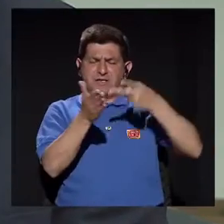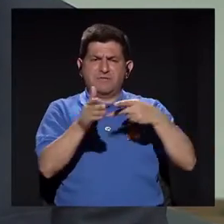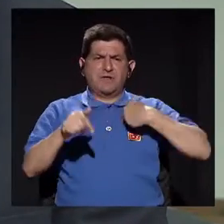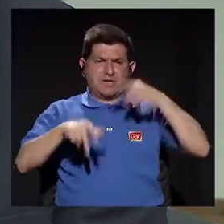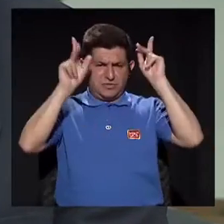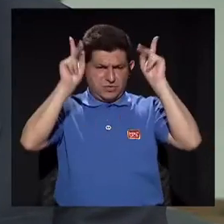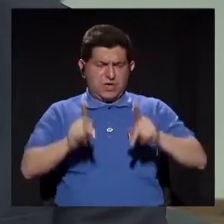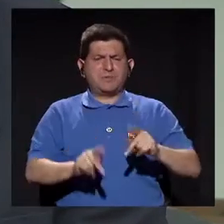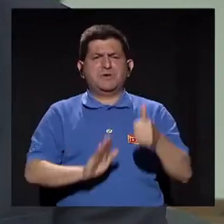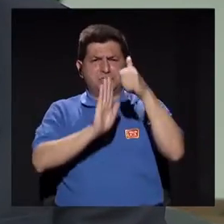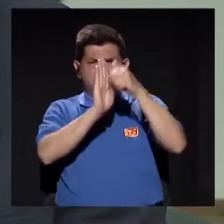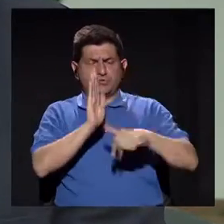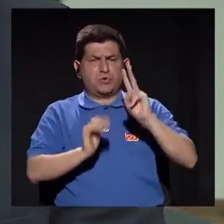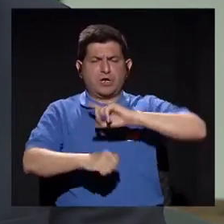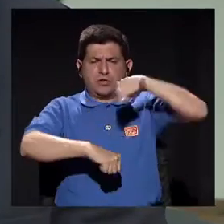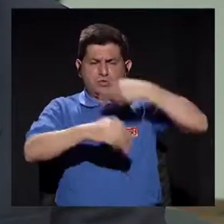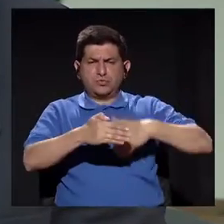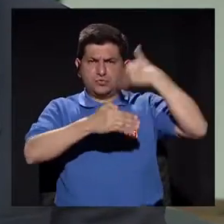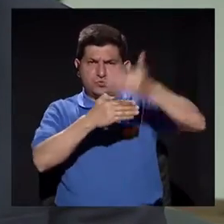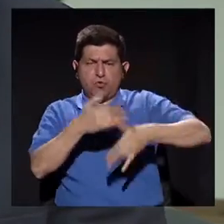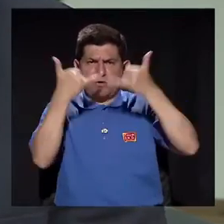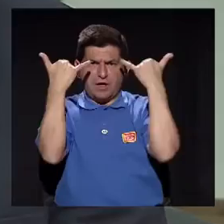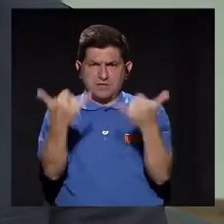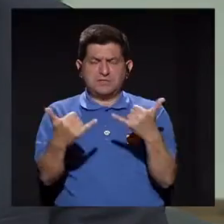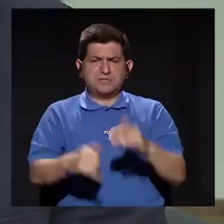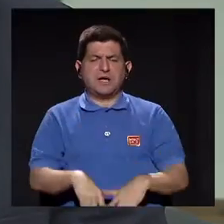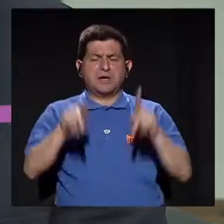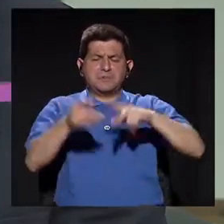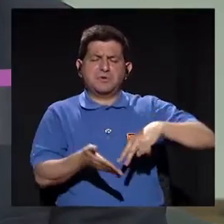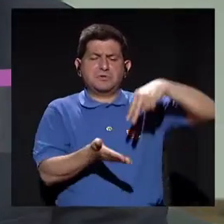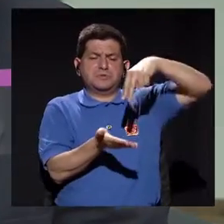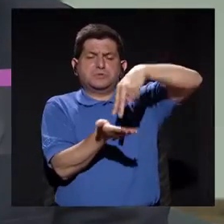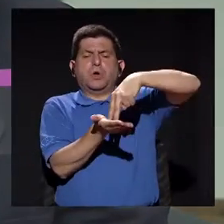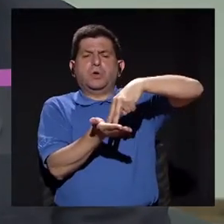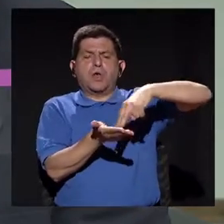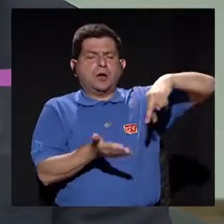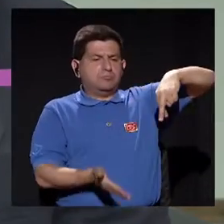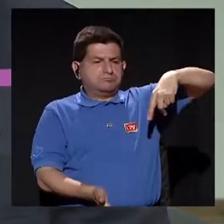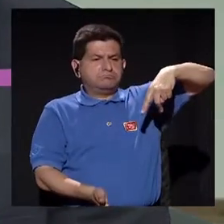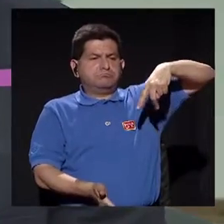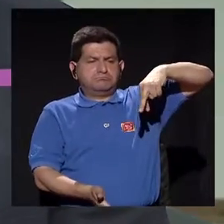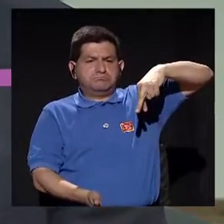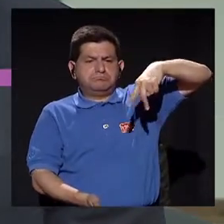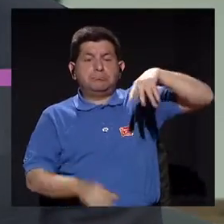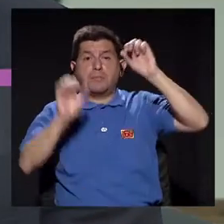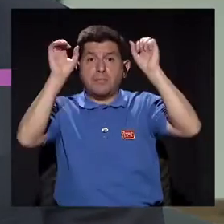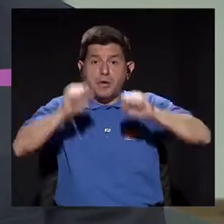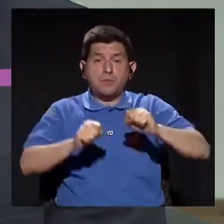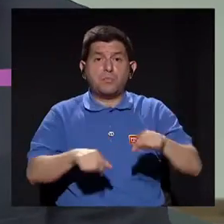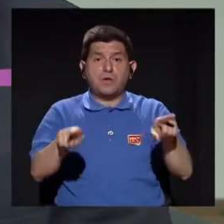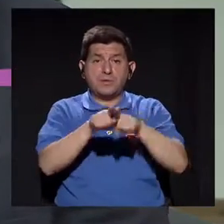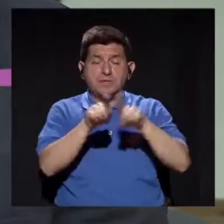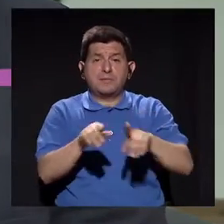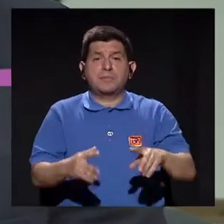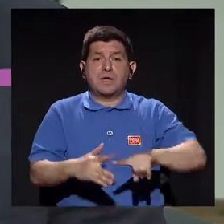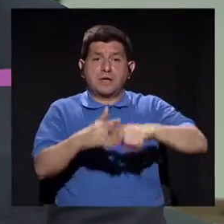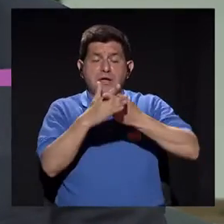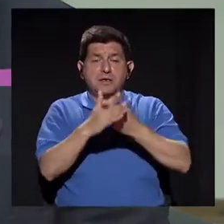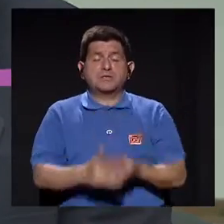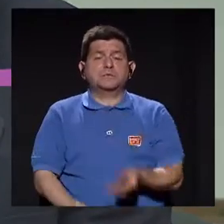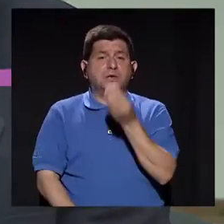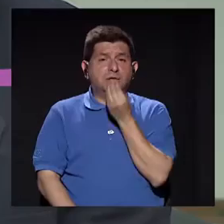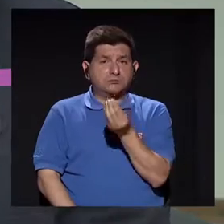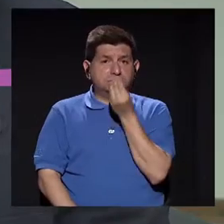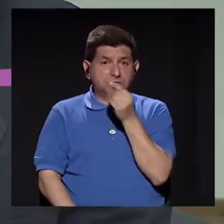esto es que yo al paciente lo puedo operar y dos horas después lo levanto, lo pongo en pie, puede caminar y en algunos casos iniciar la dieta.